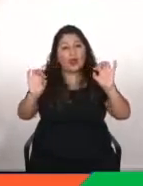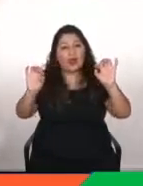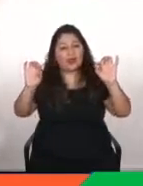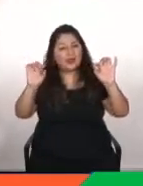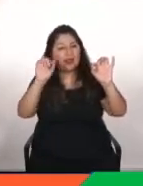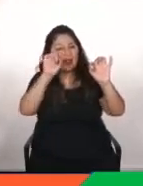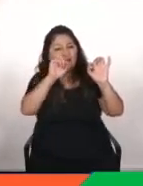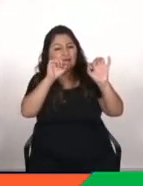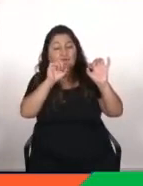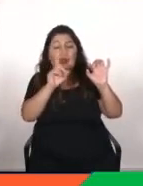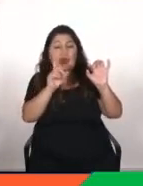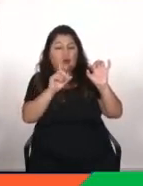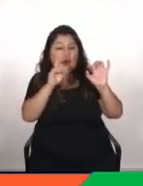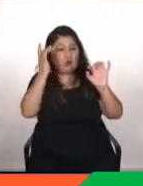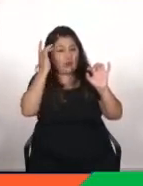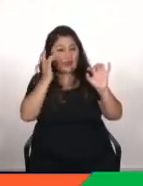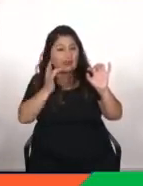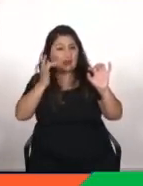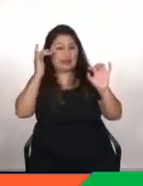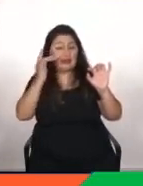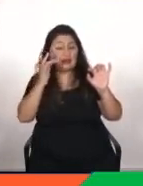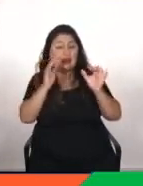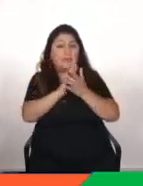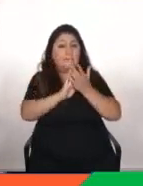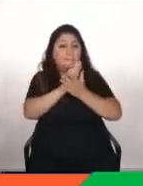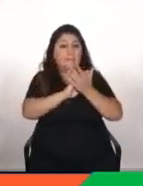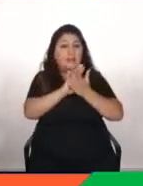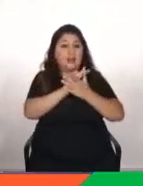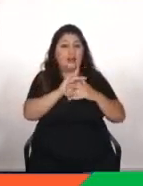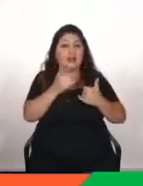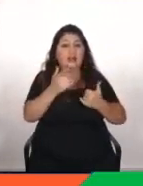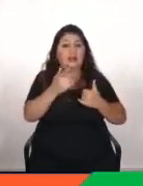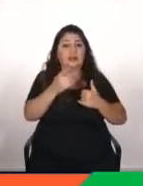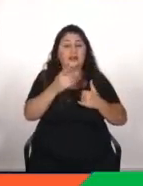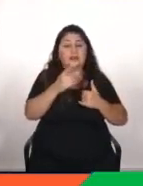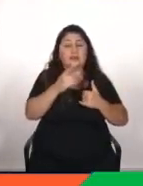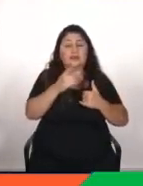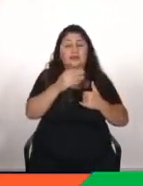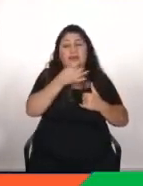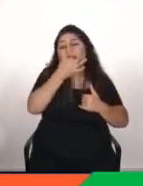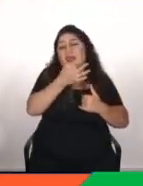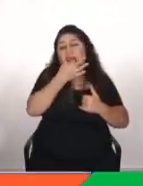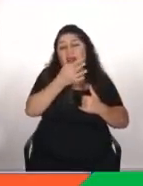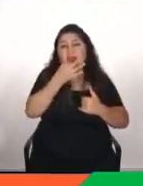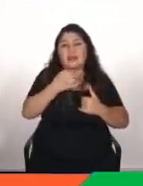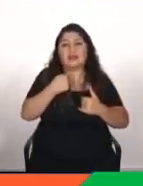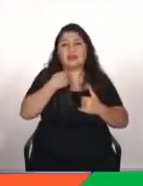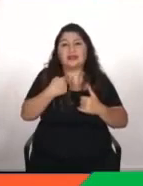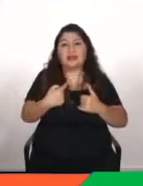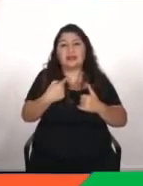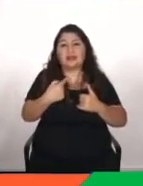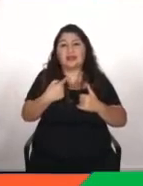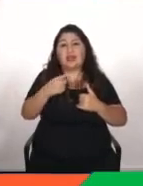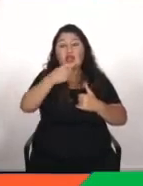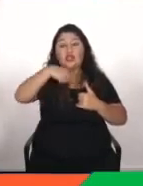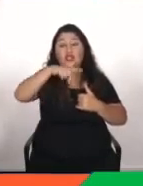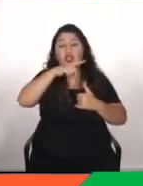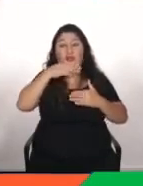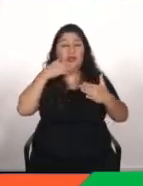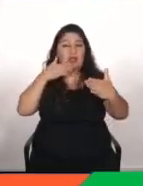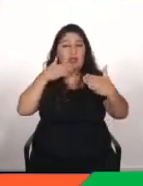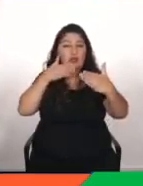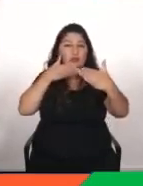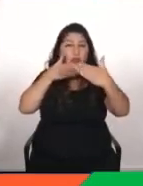tampoco es eso no significaría pasar el TT Turing el decir que que hemos llegado al culmen de la inteligencia artificial